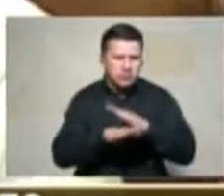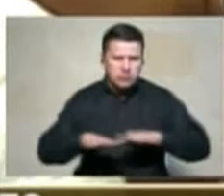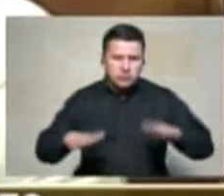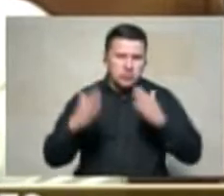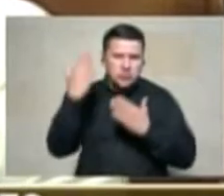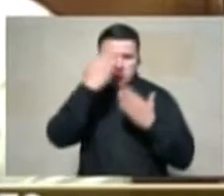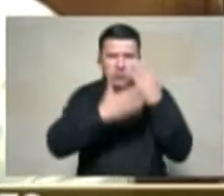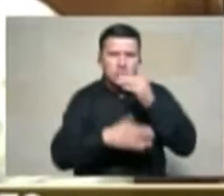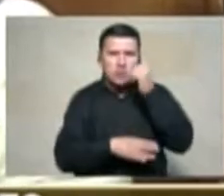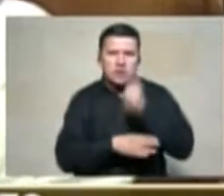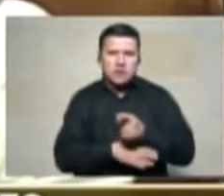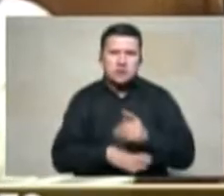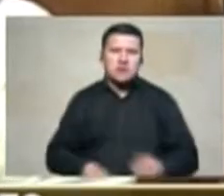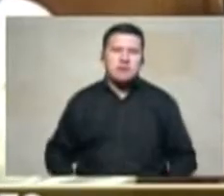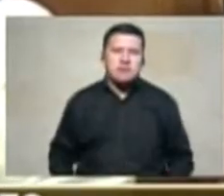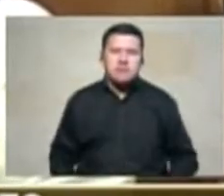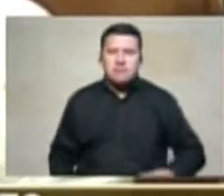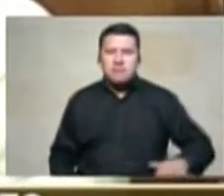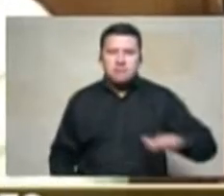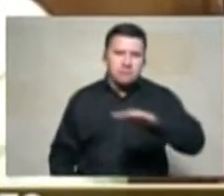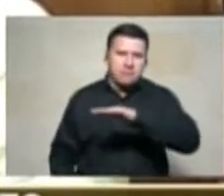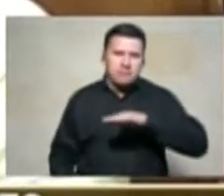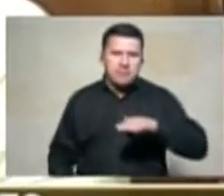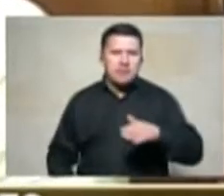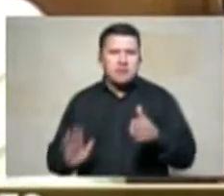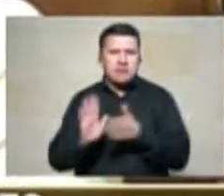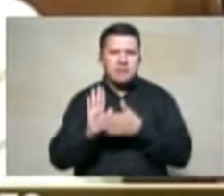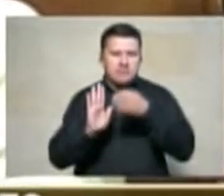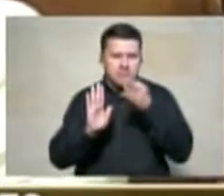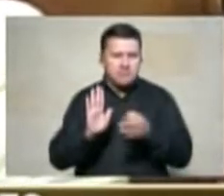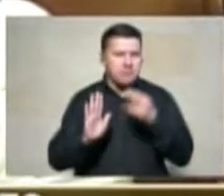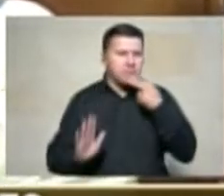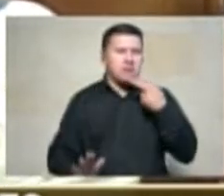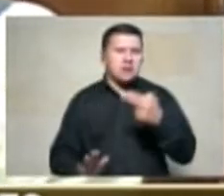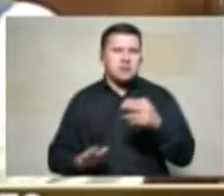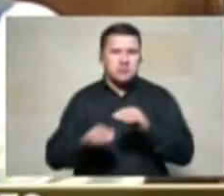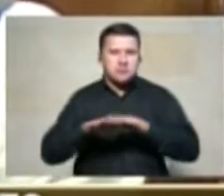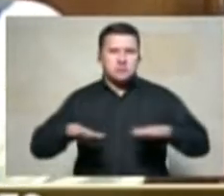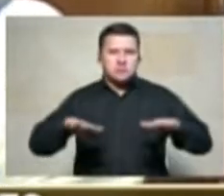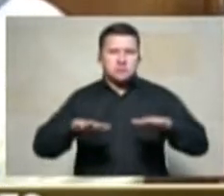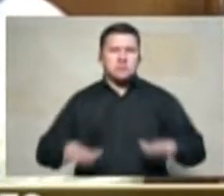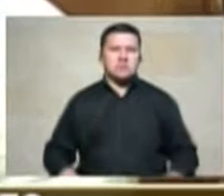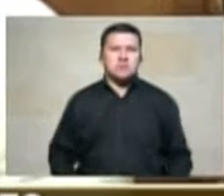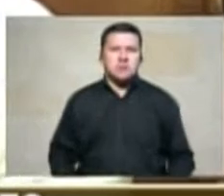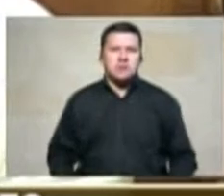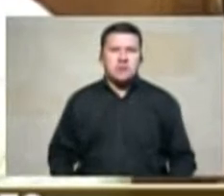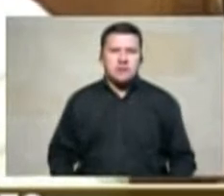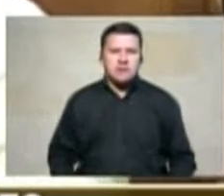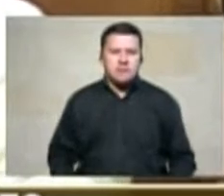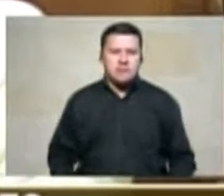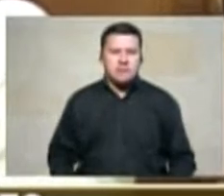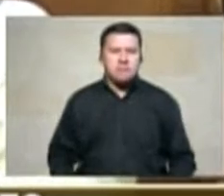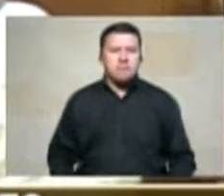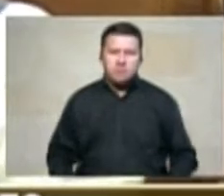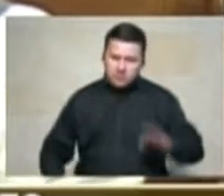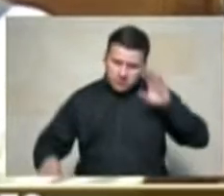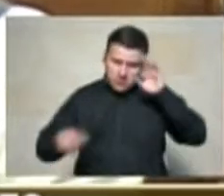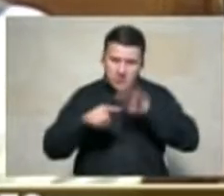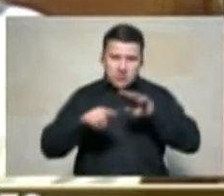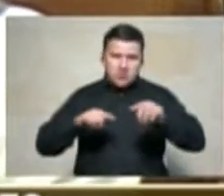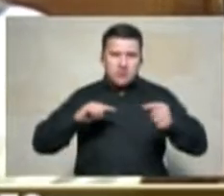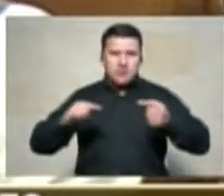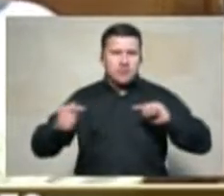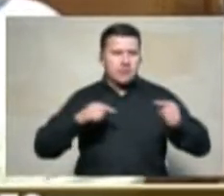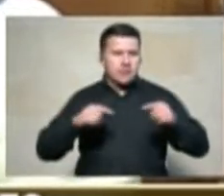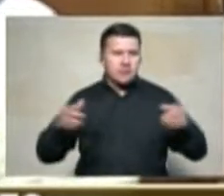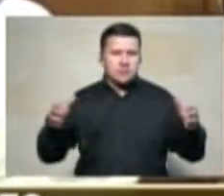evalúa el juez respecto al contexto histórico el partido citante a este debate